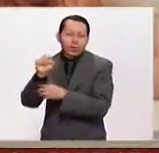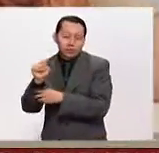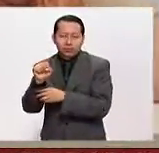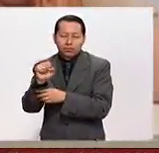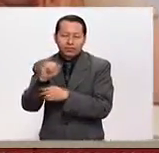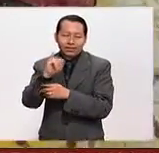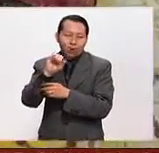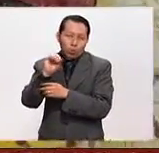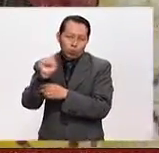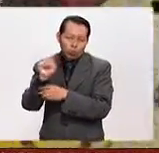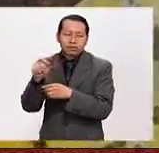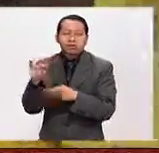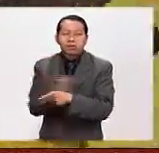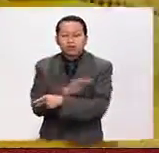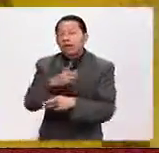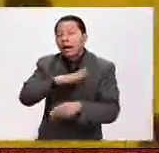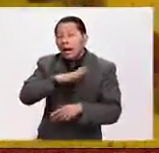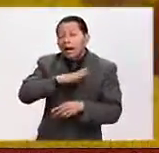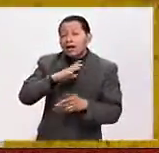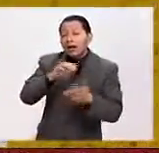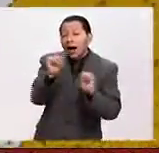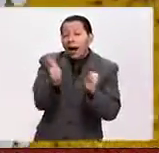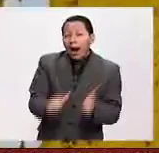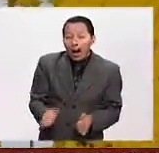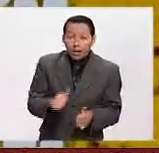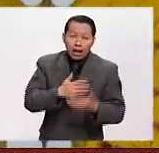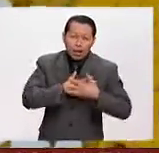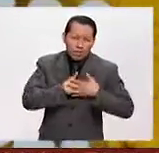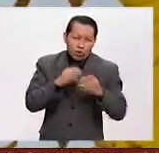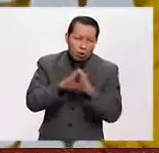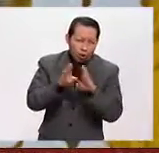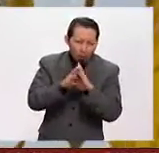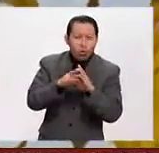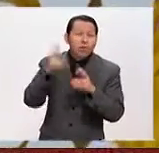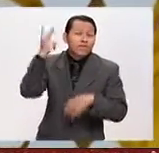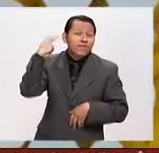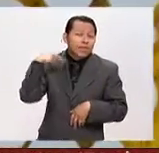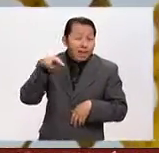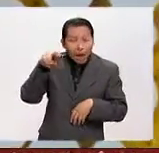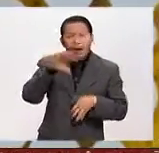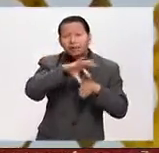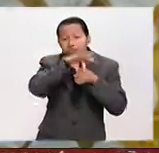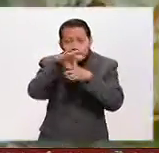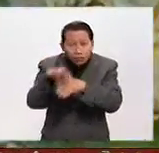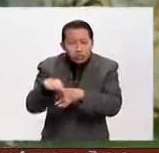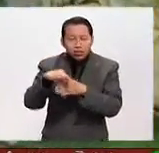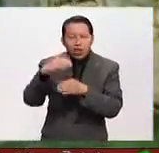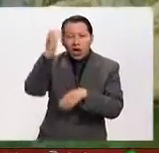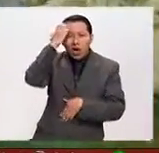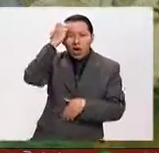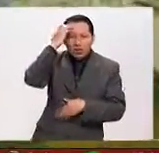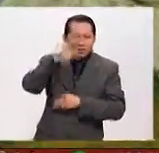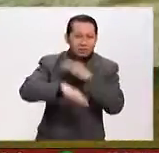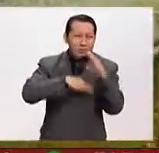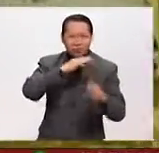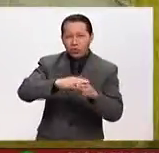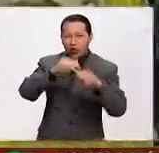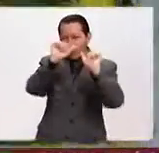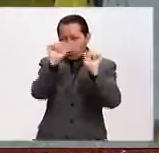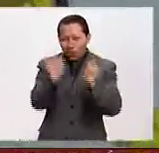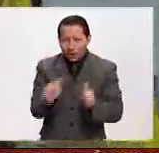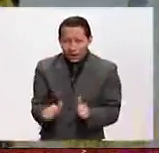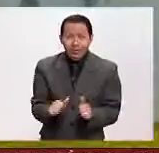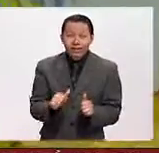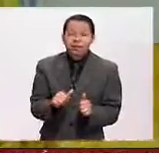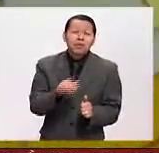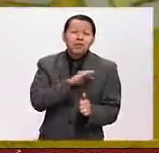significará para todos los amantes del arte un viaje con visita guiada para conocer las maravillas del mundo y todo desde